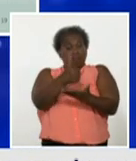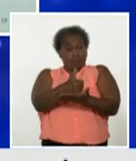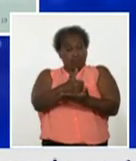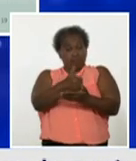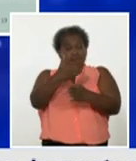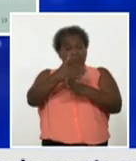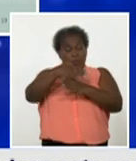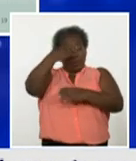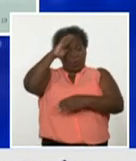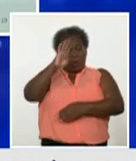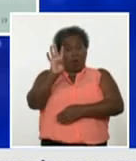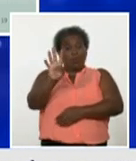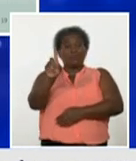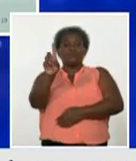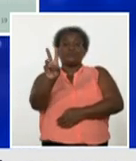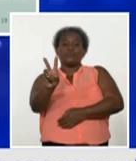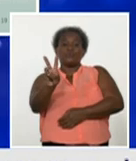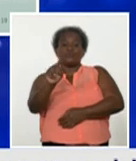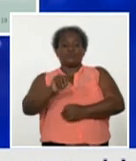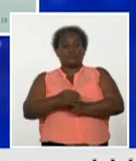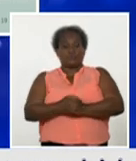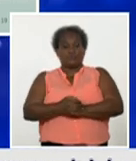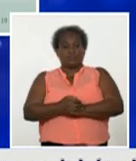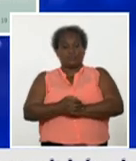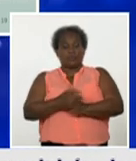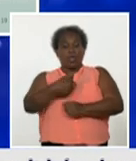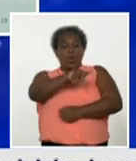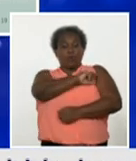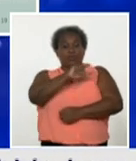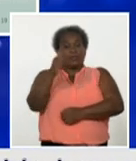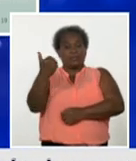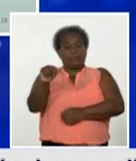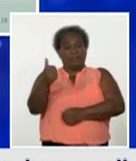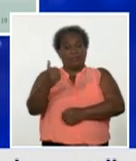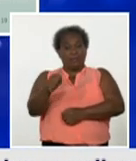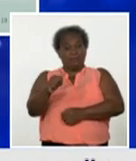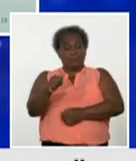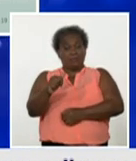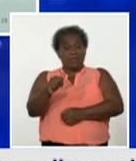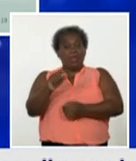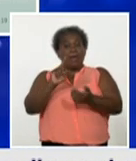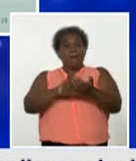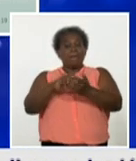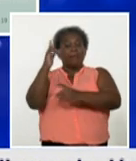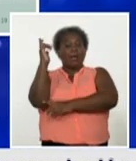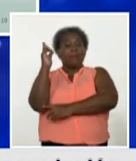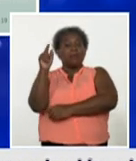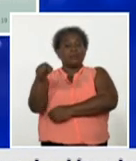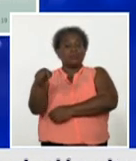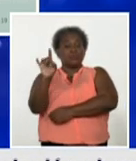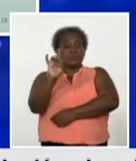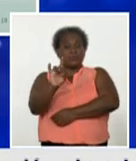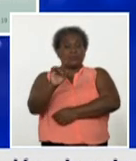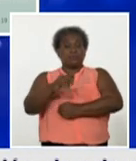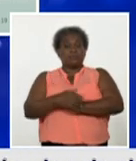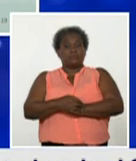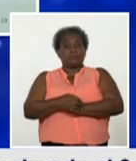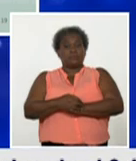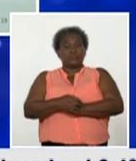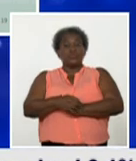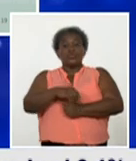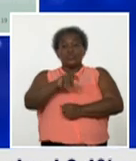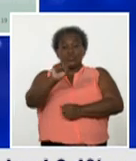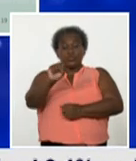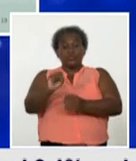cuba 42 contra maestres 10 palmasoriano 9 son golamaya 3